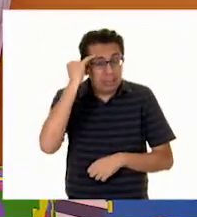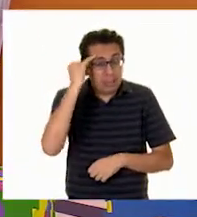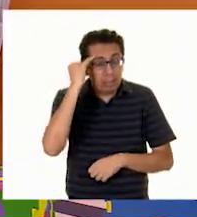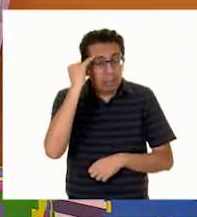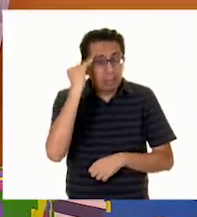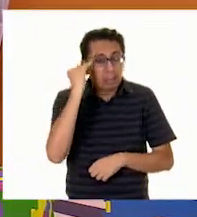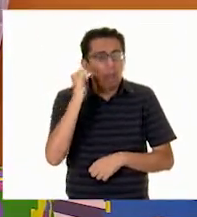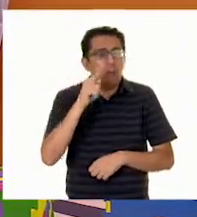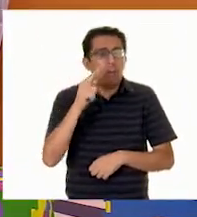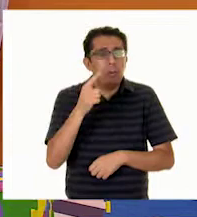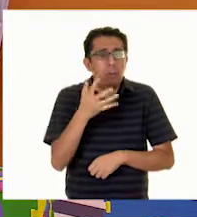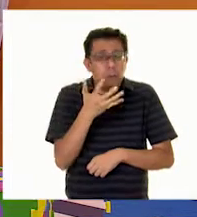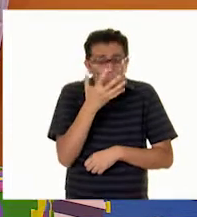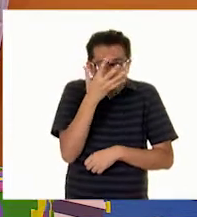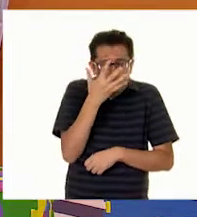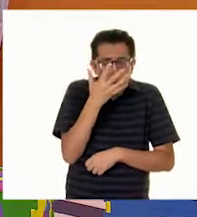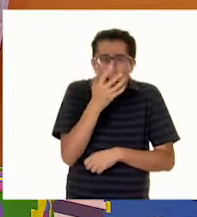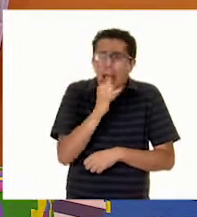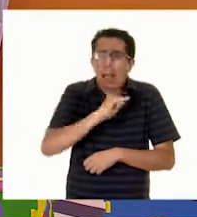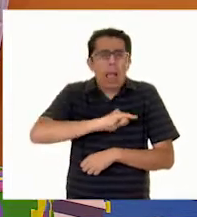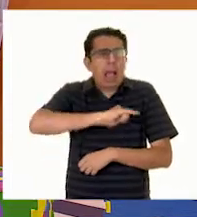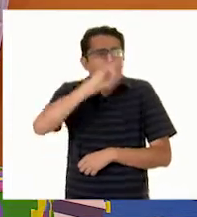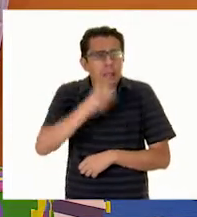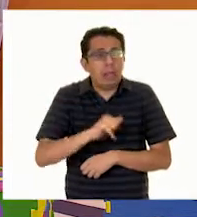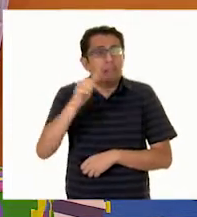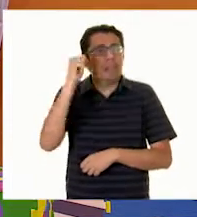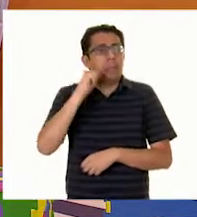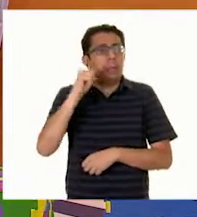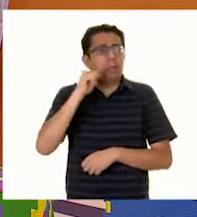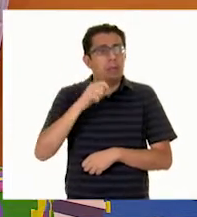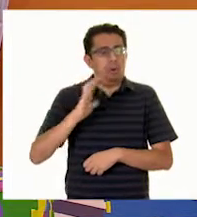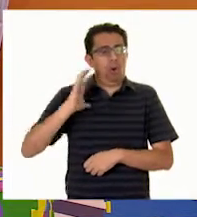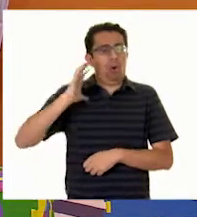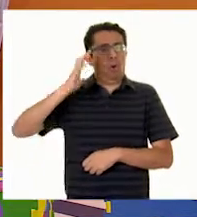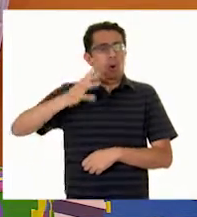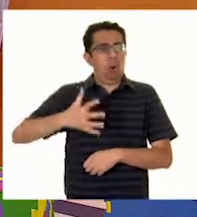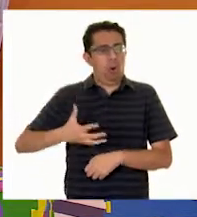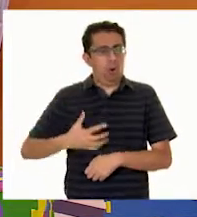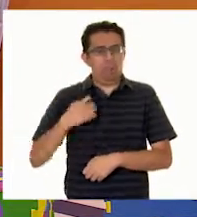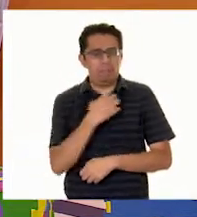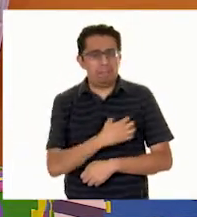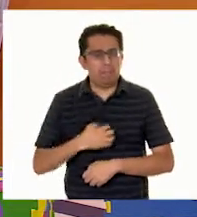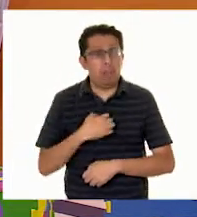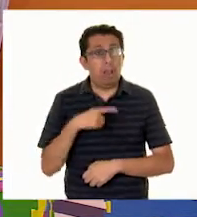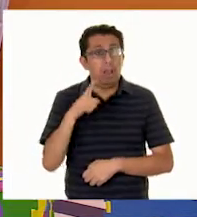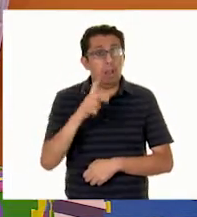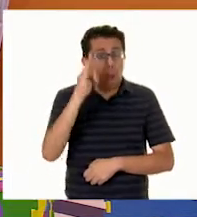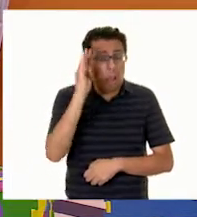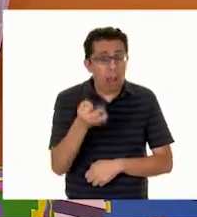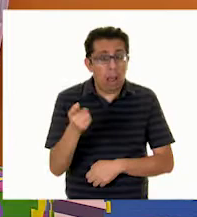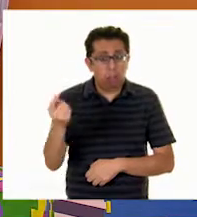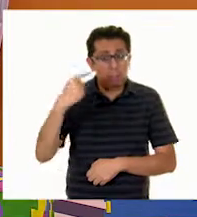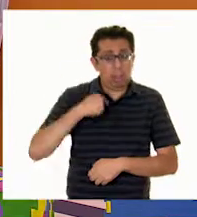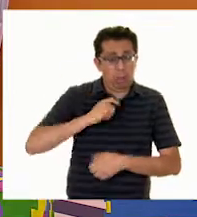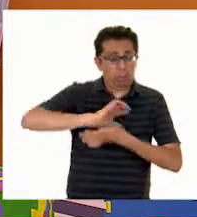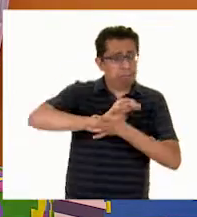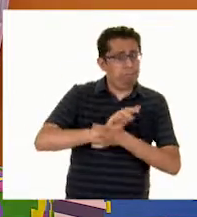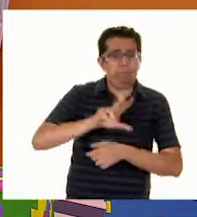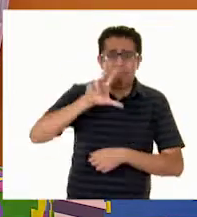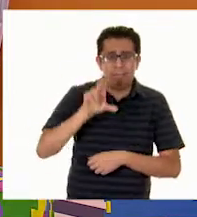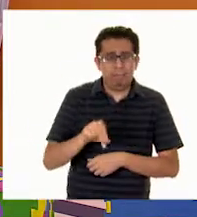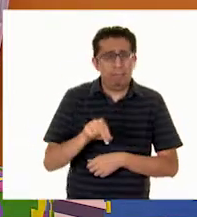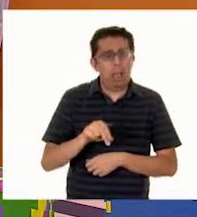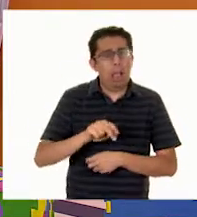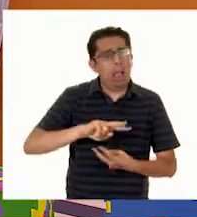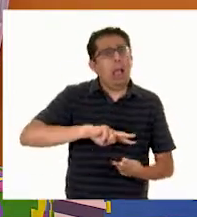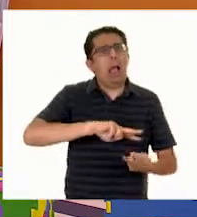Nunca te avergüences de ella Siempre llévala Con la frente en alto No permitas Que nadie te discrimine Porque al contrario Es